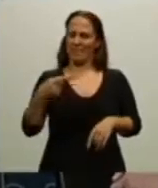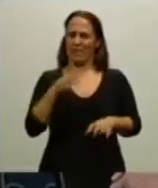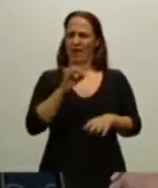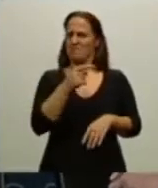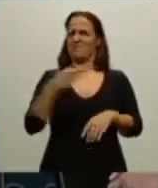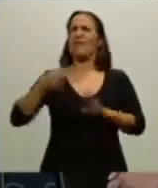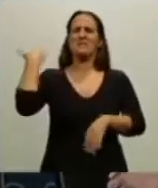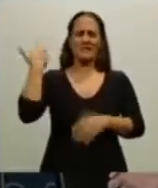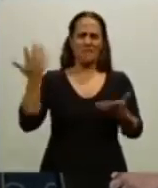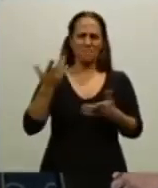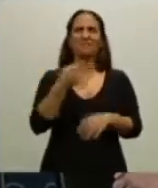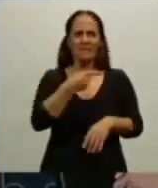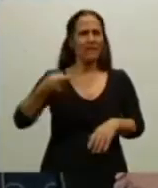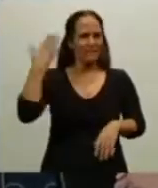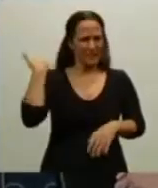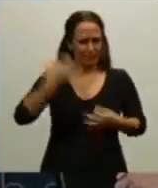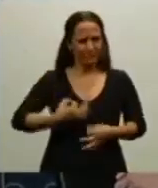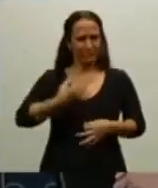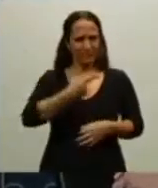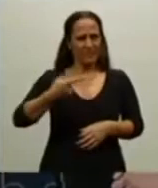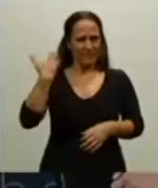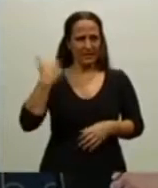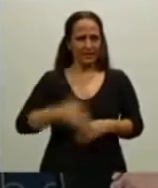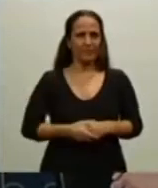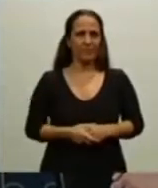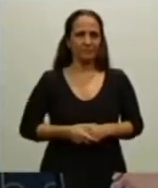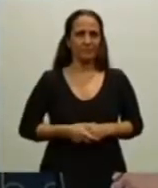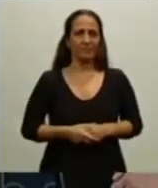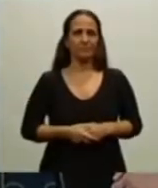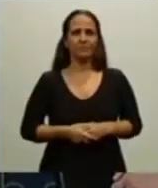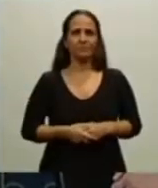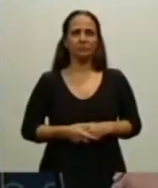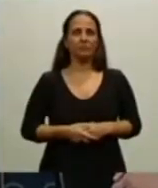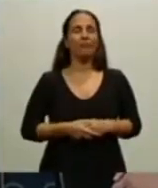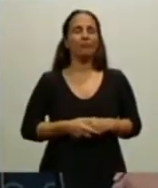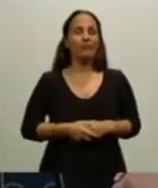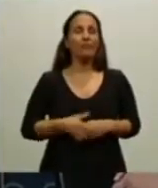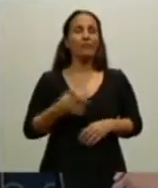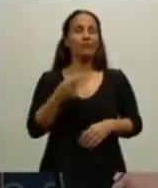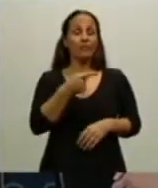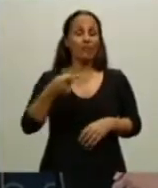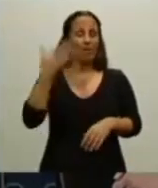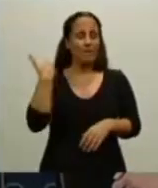semana pasada, la semana pasada fue exactamente, que le llamó la atención